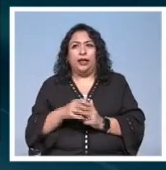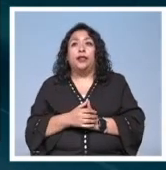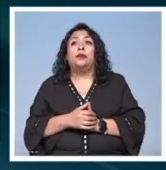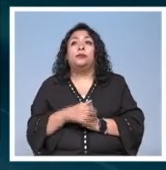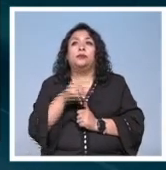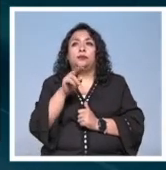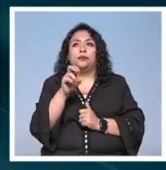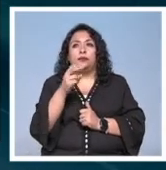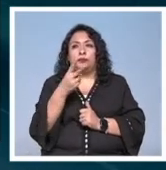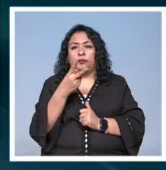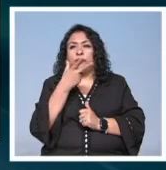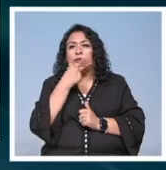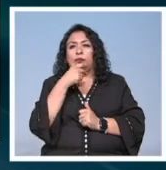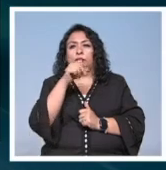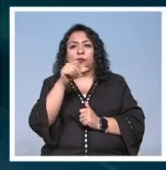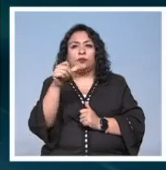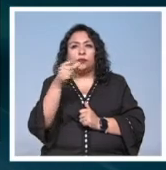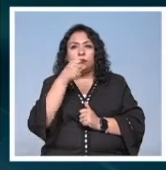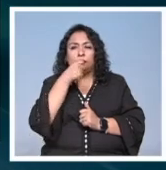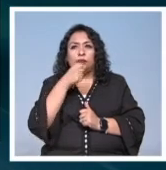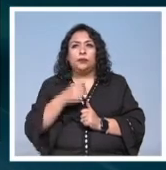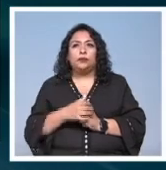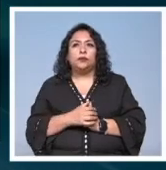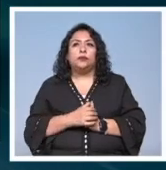Noticias 22 Alberto Aranda